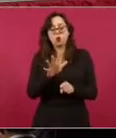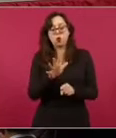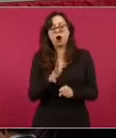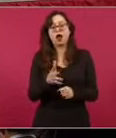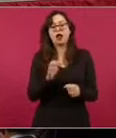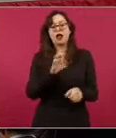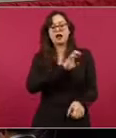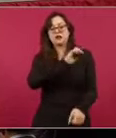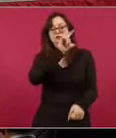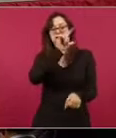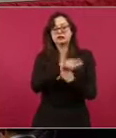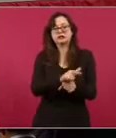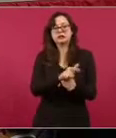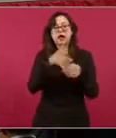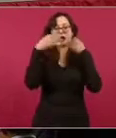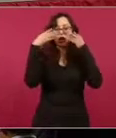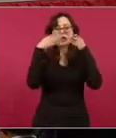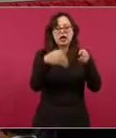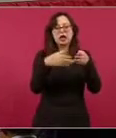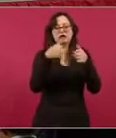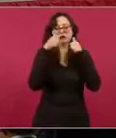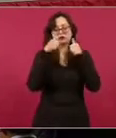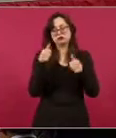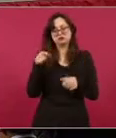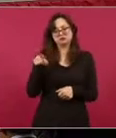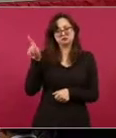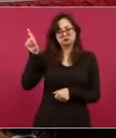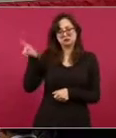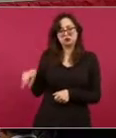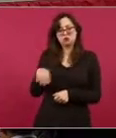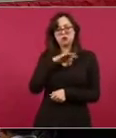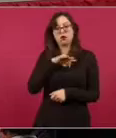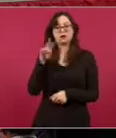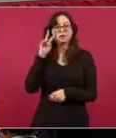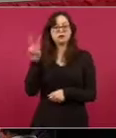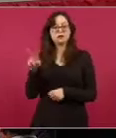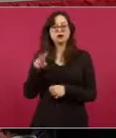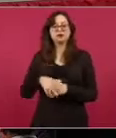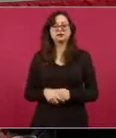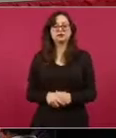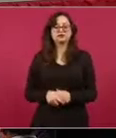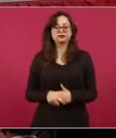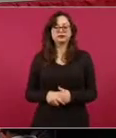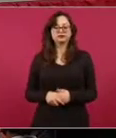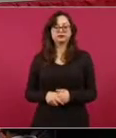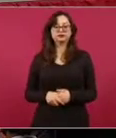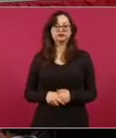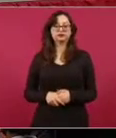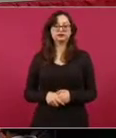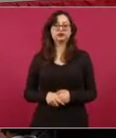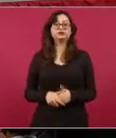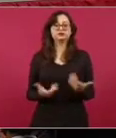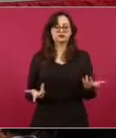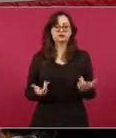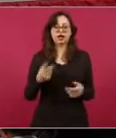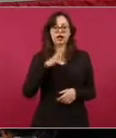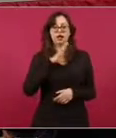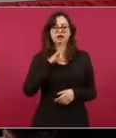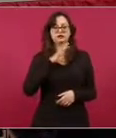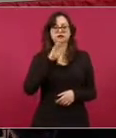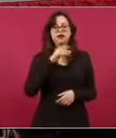médicos jubilados. La siguiente, por favor. Ahí está la convocatoria.